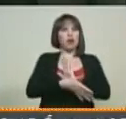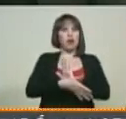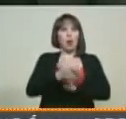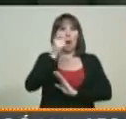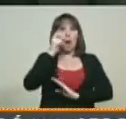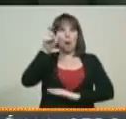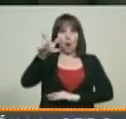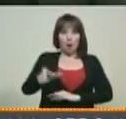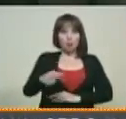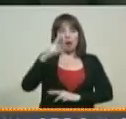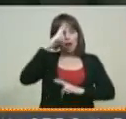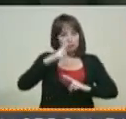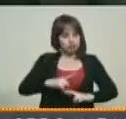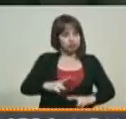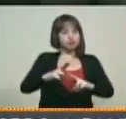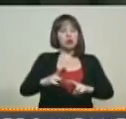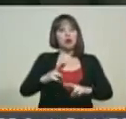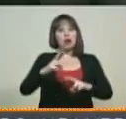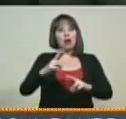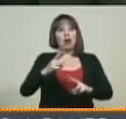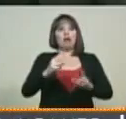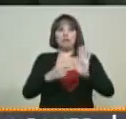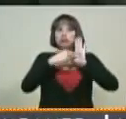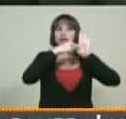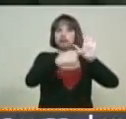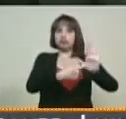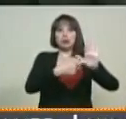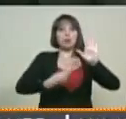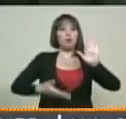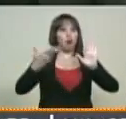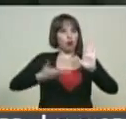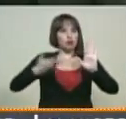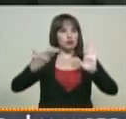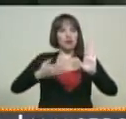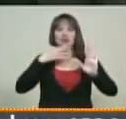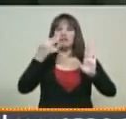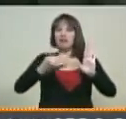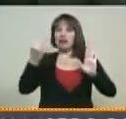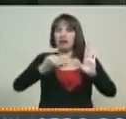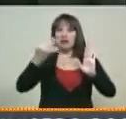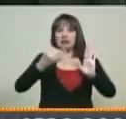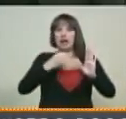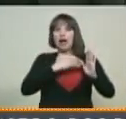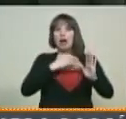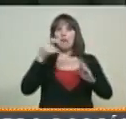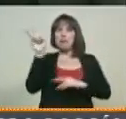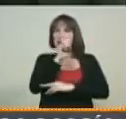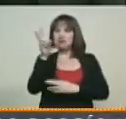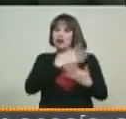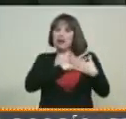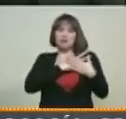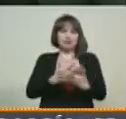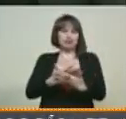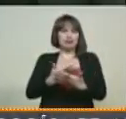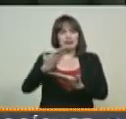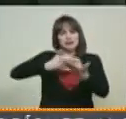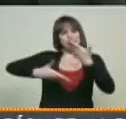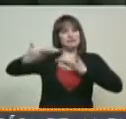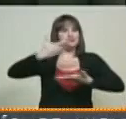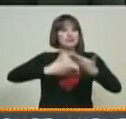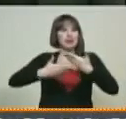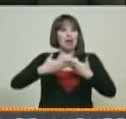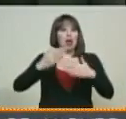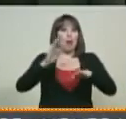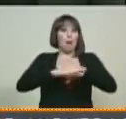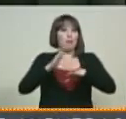ha reconocido y resaltado además con mucho énfasis la generosidad de Venezuela siendo un gran país receptor